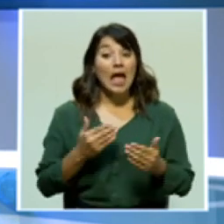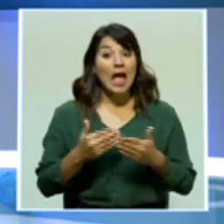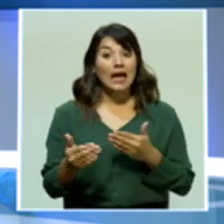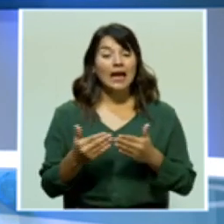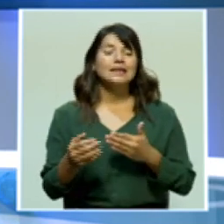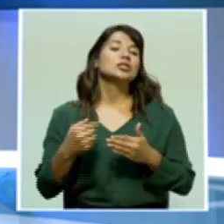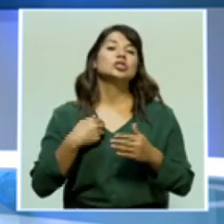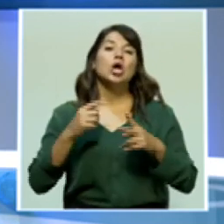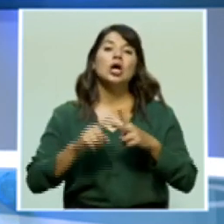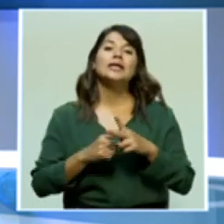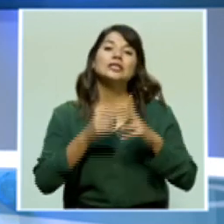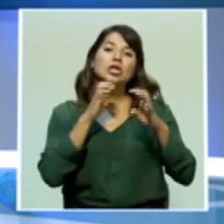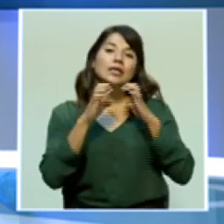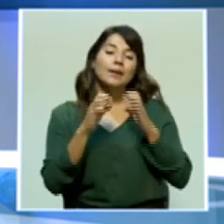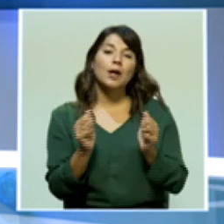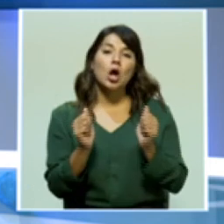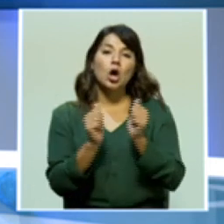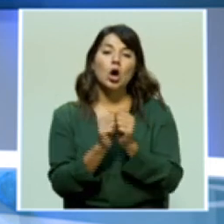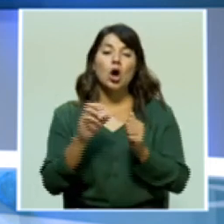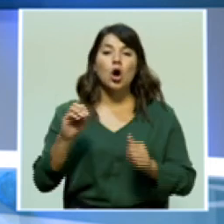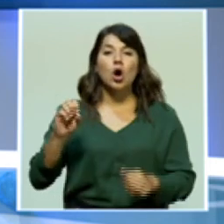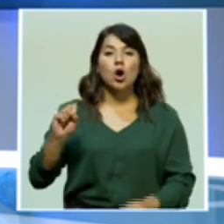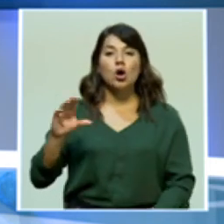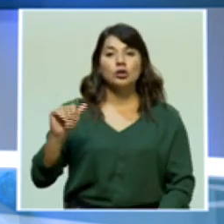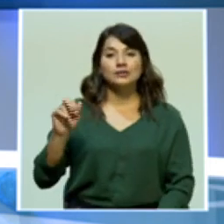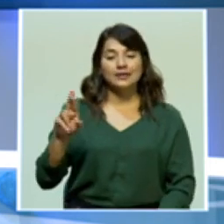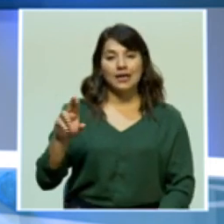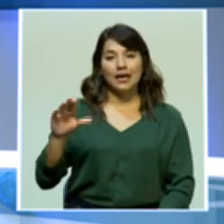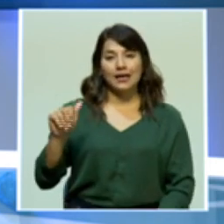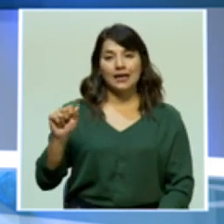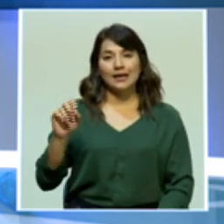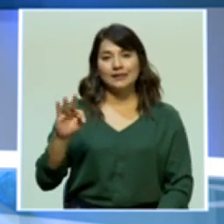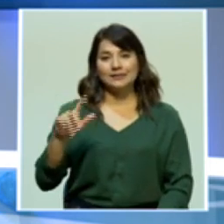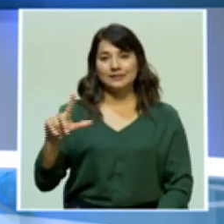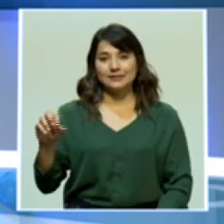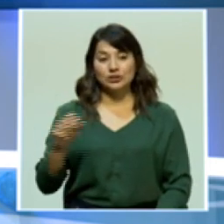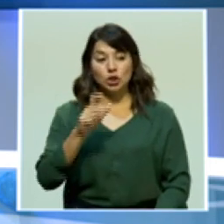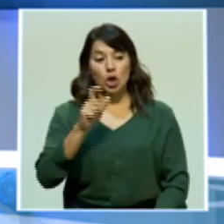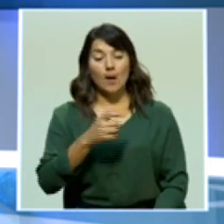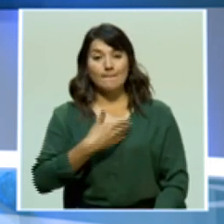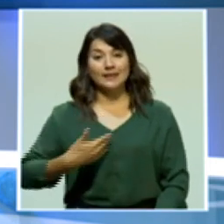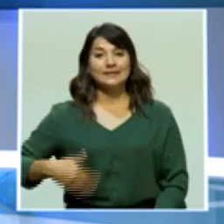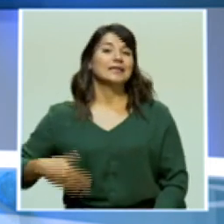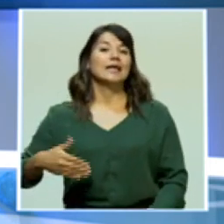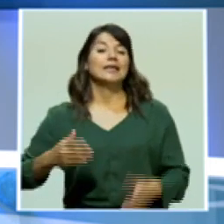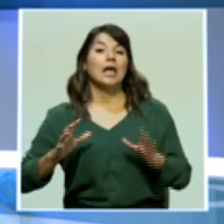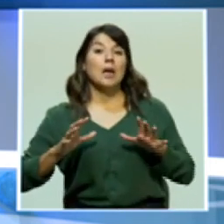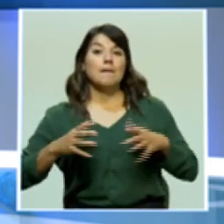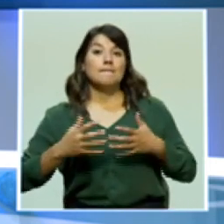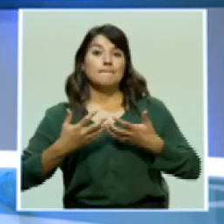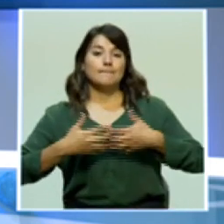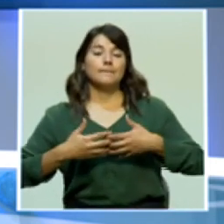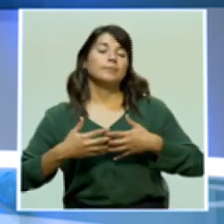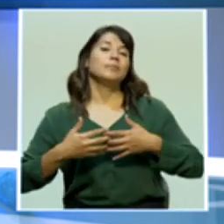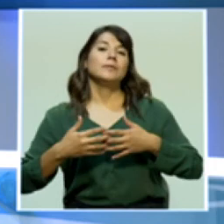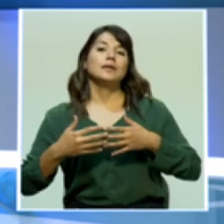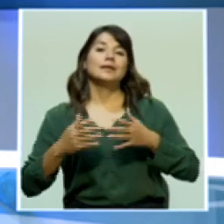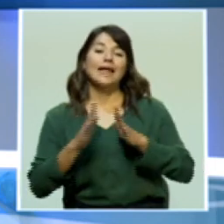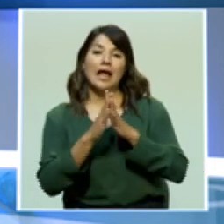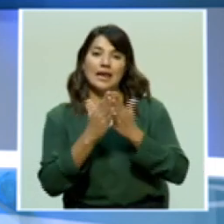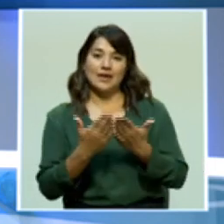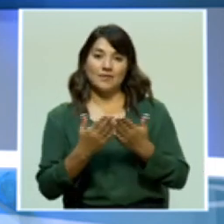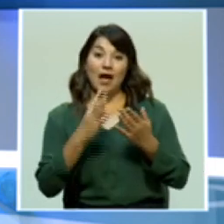unos minutos voy a conversar con Oscar Castillo, presidente de la Cámara del Libro. Vamos a hablar sobre la próxima